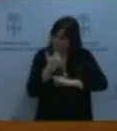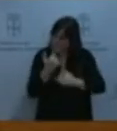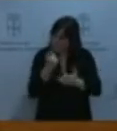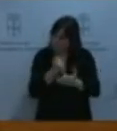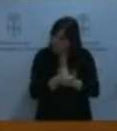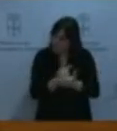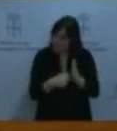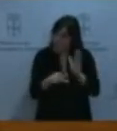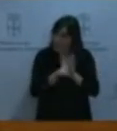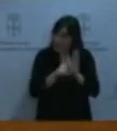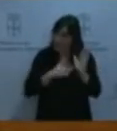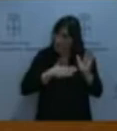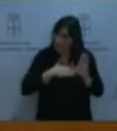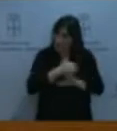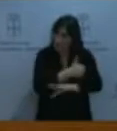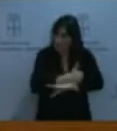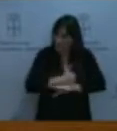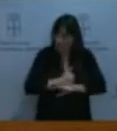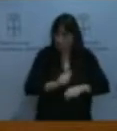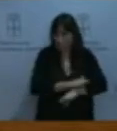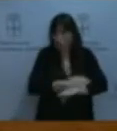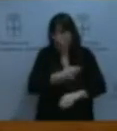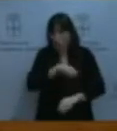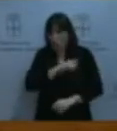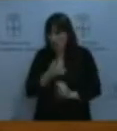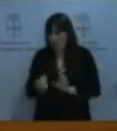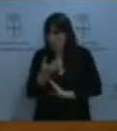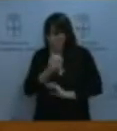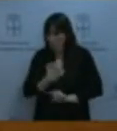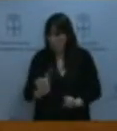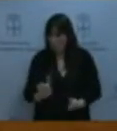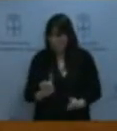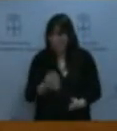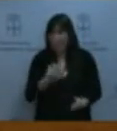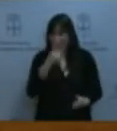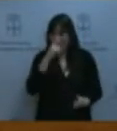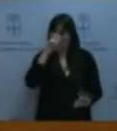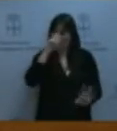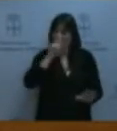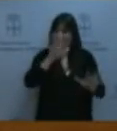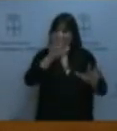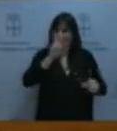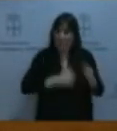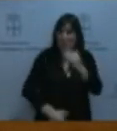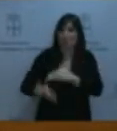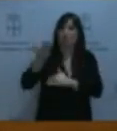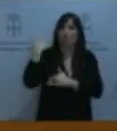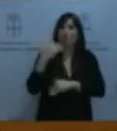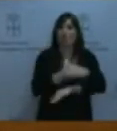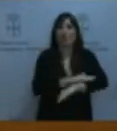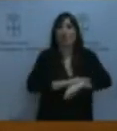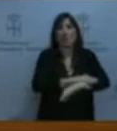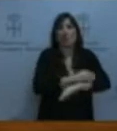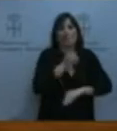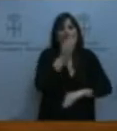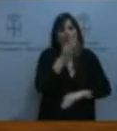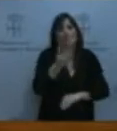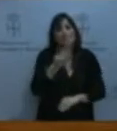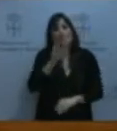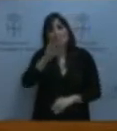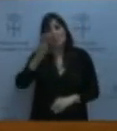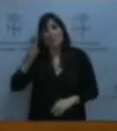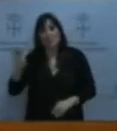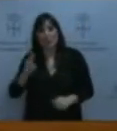España. Tengo que recordarle que en los diez años anteriores, tanto el Gobierno Socialista como el Partido Popular, prácticamente no hubo nada de legislación respecto a los autónomos.